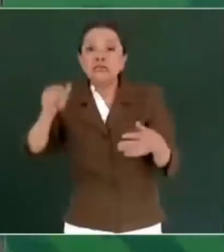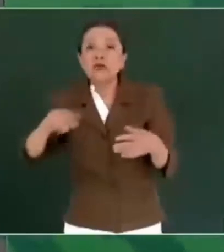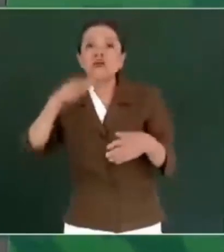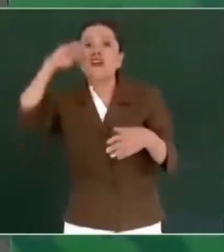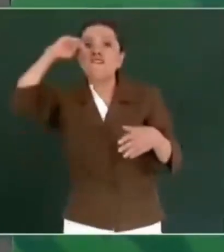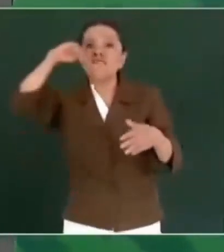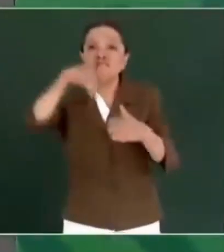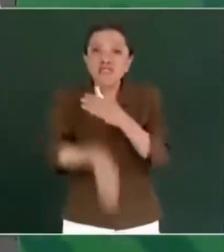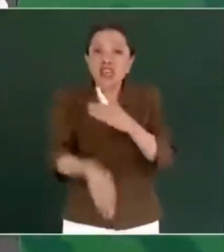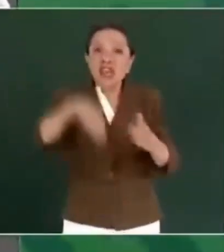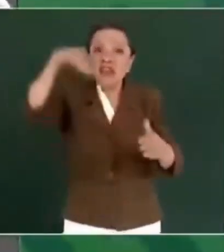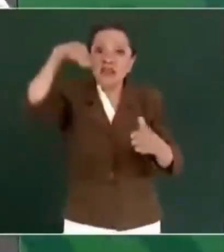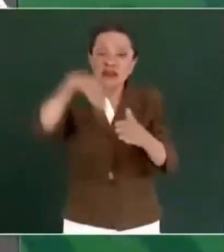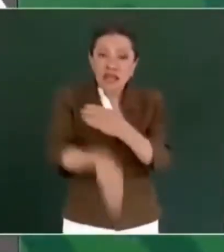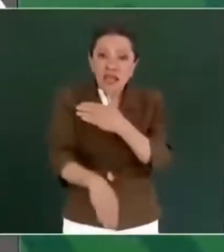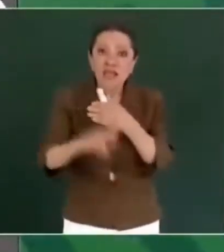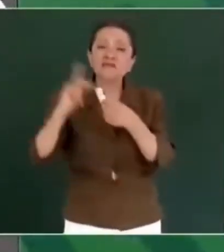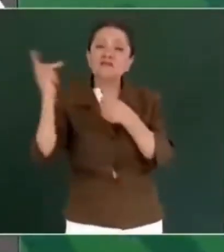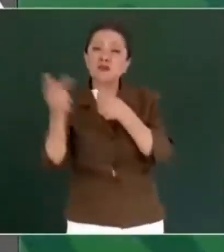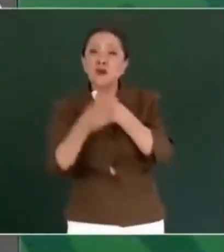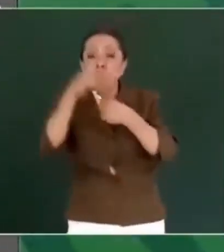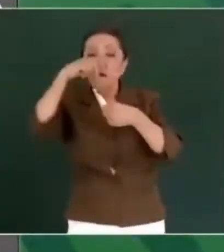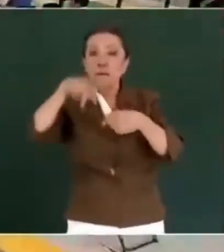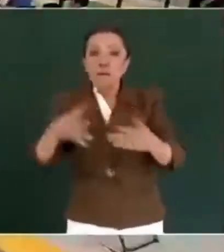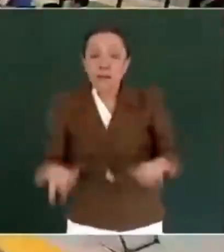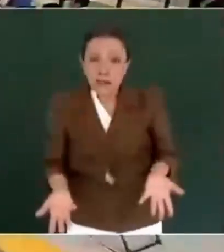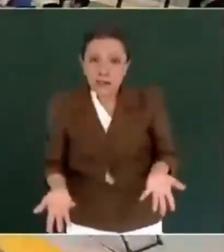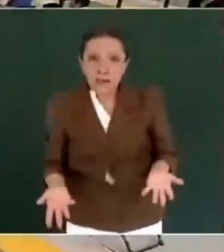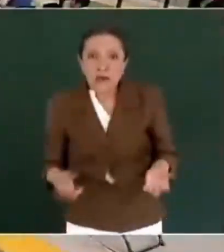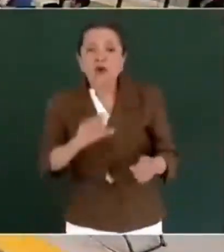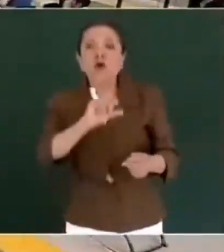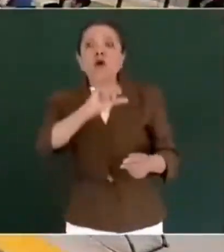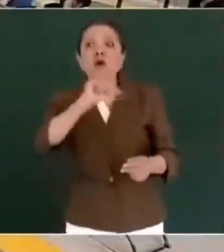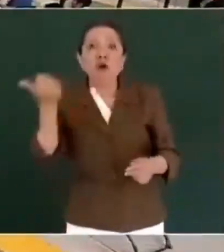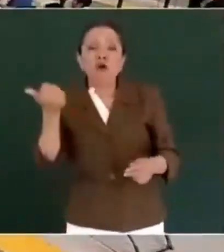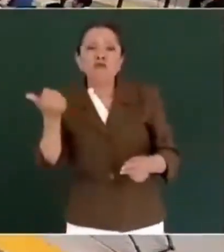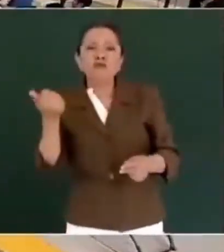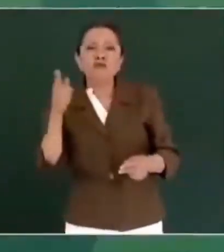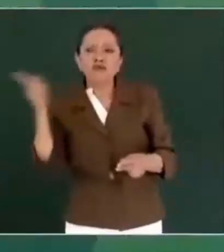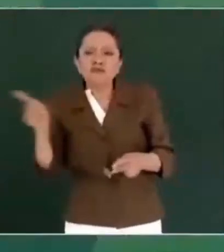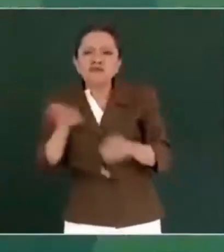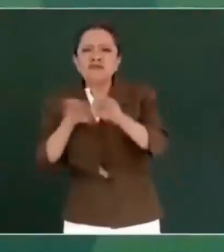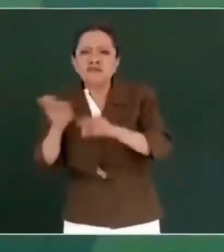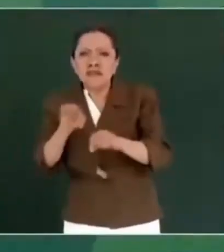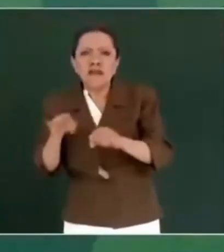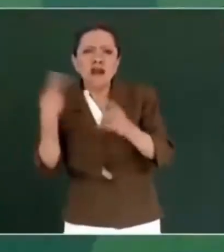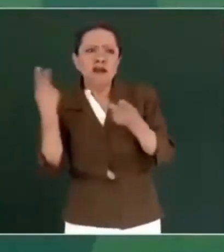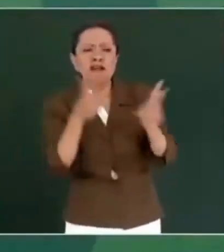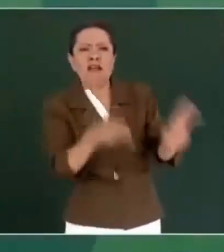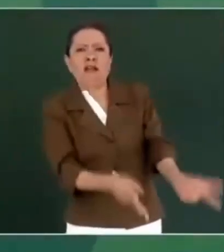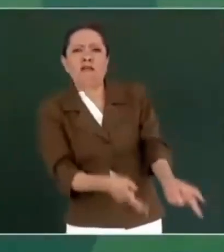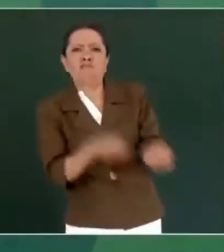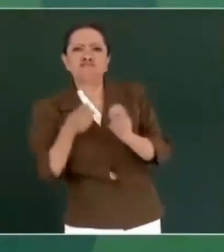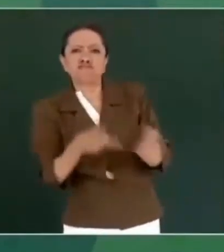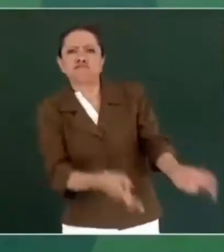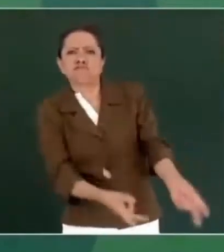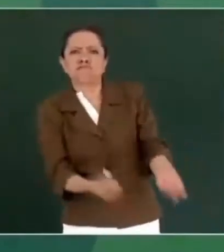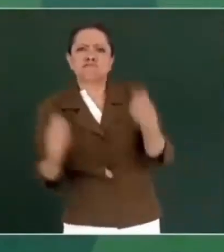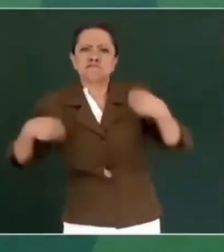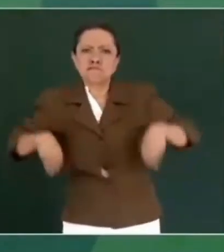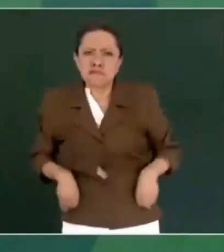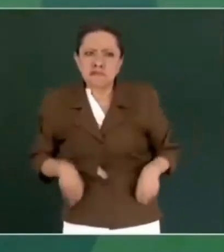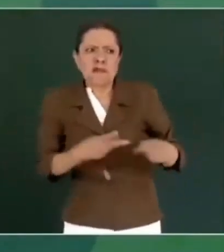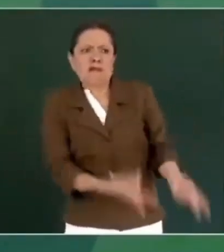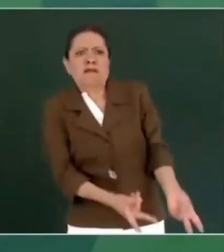fracaso rotundo. los que se dedicaron a saquear a México. Esos son los que quieren regresar. Y entonces